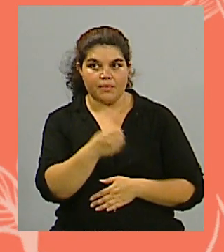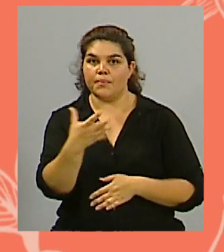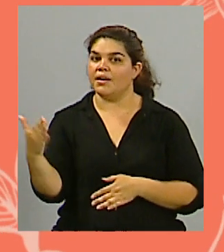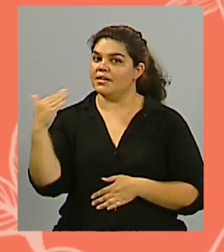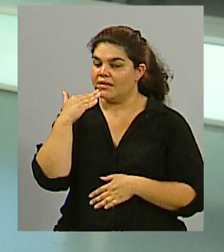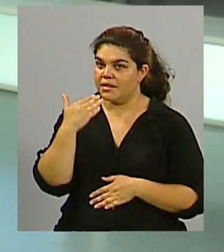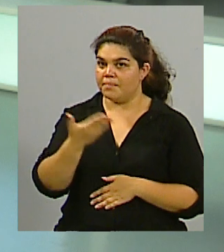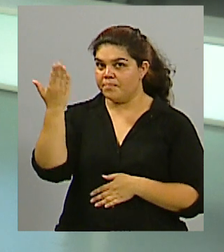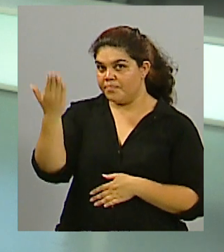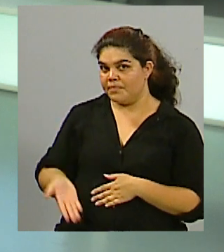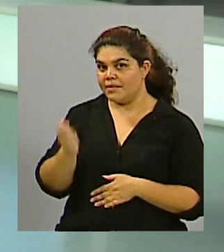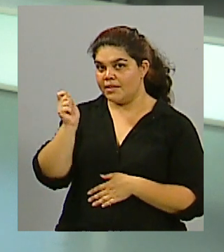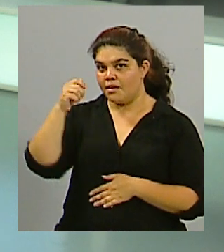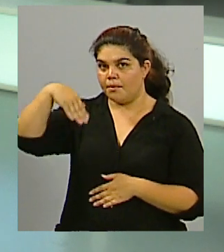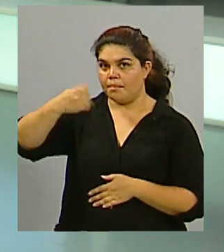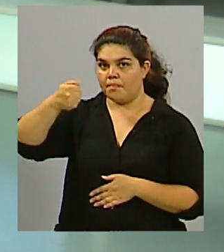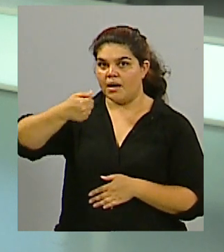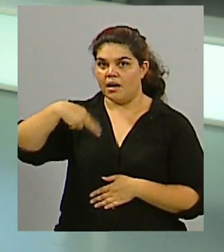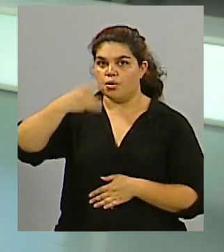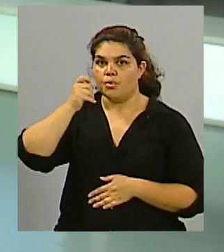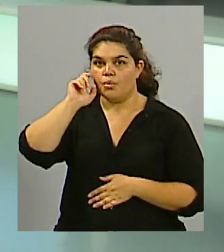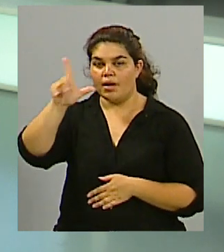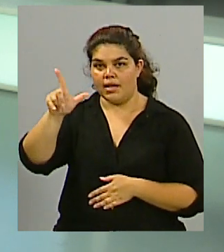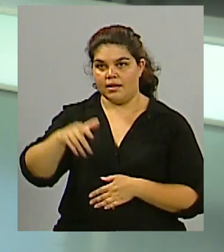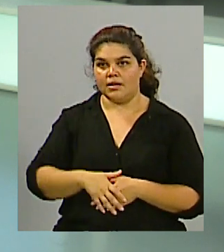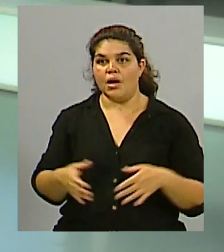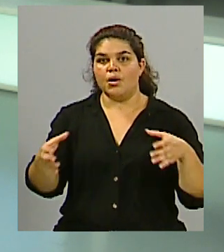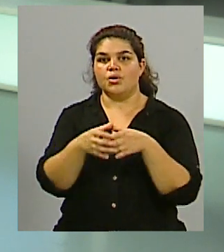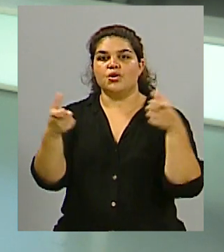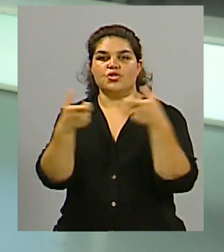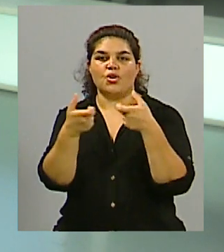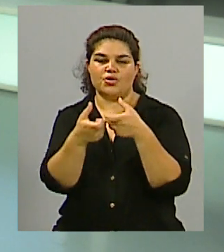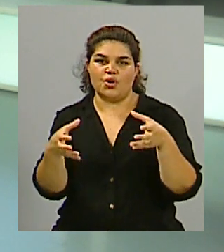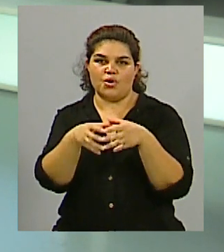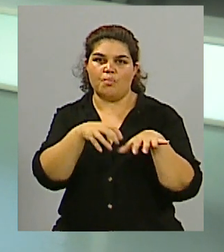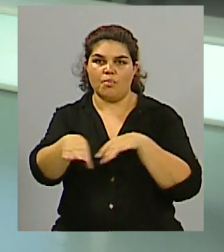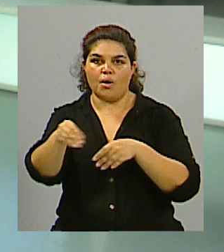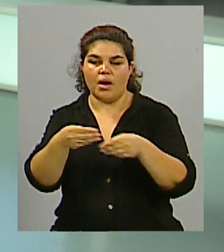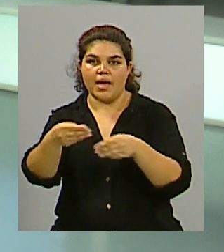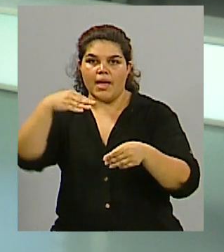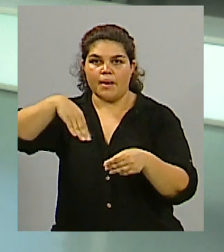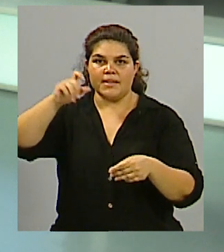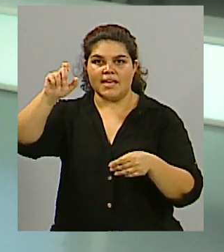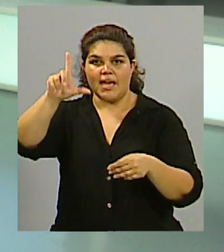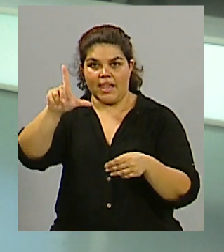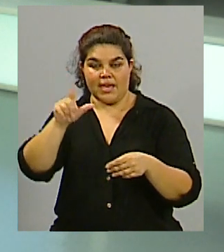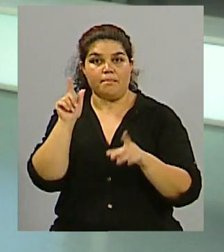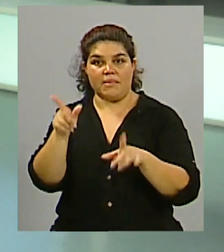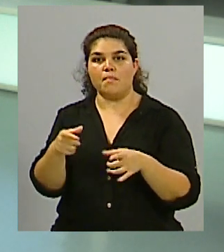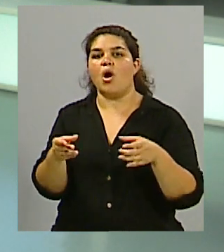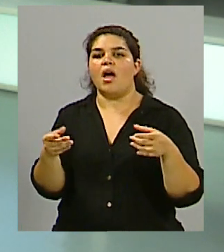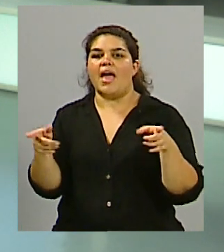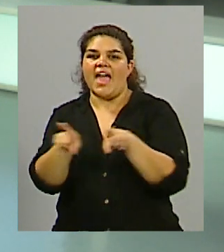Así pasaba Manuel Misiel y socio gerente de MCL Estudio, el escontador con su hermano arquitecto llevan adelante